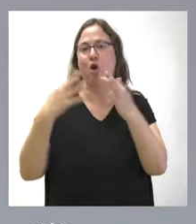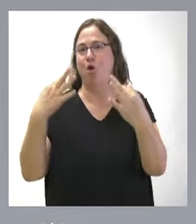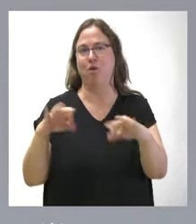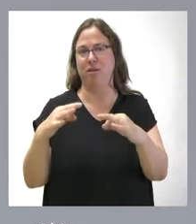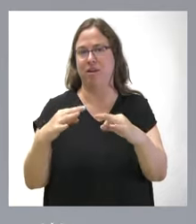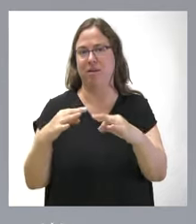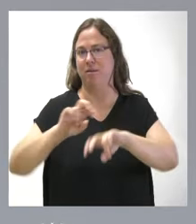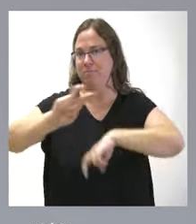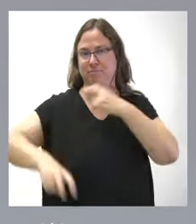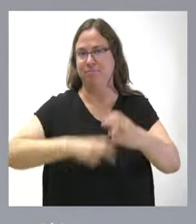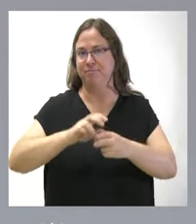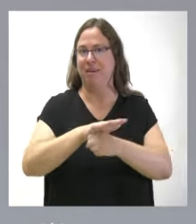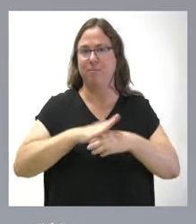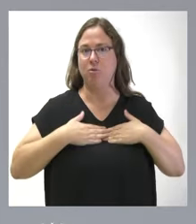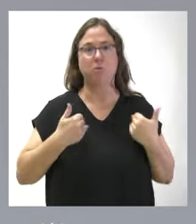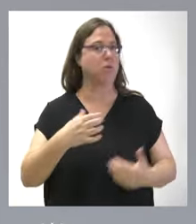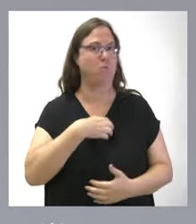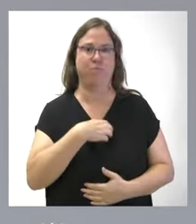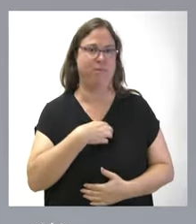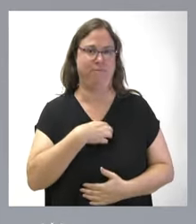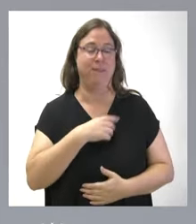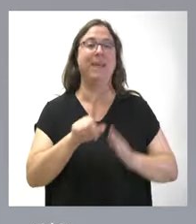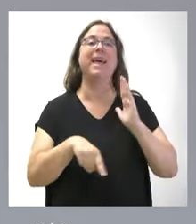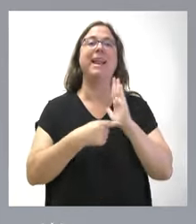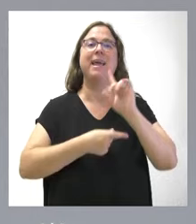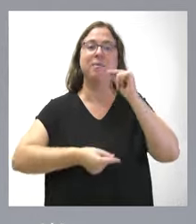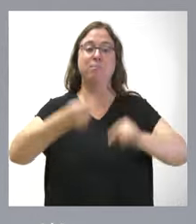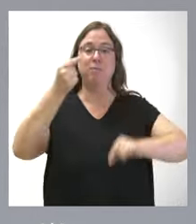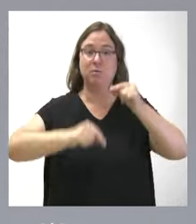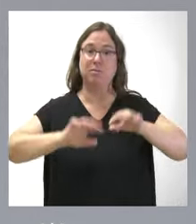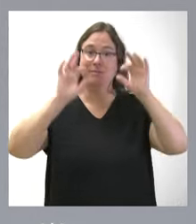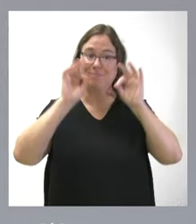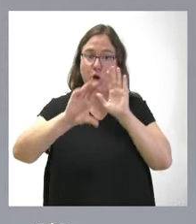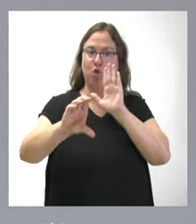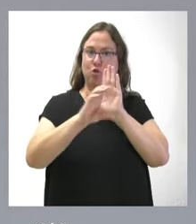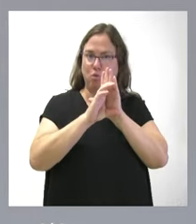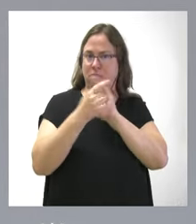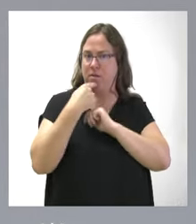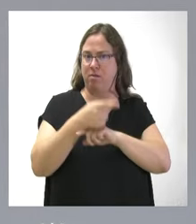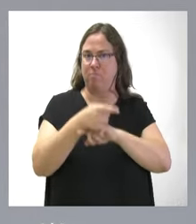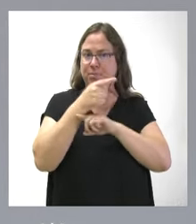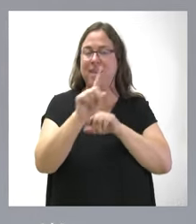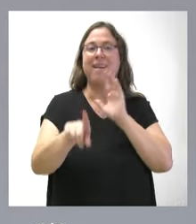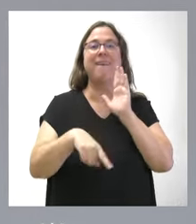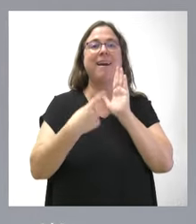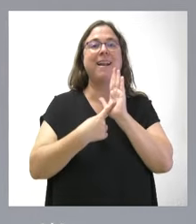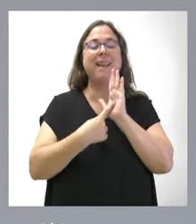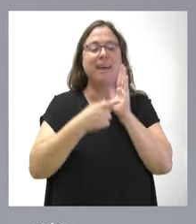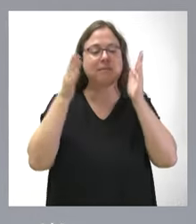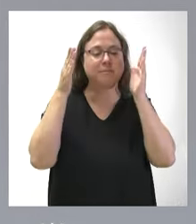de cualquier ámbito o materia. La ley de presupuestos, porque así está definida en la Constitución, tiene que reducirse a contemplar los